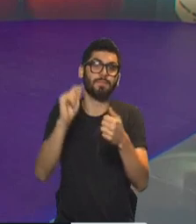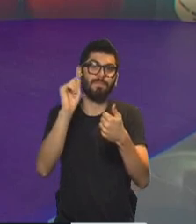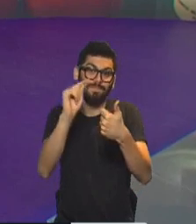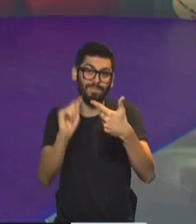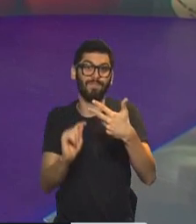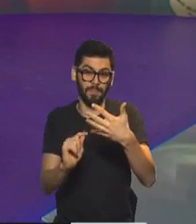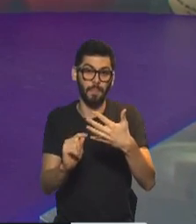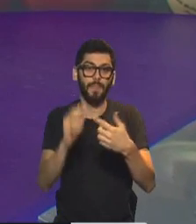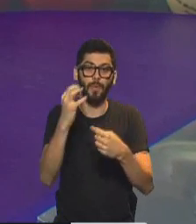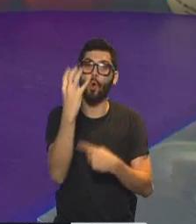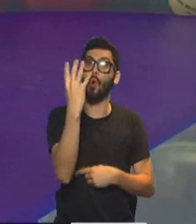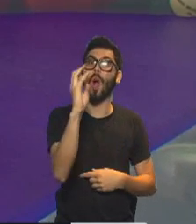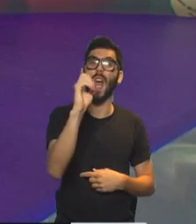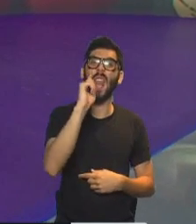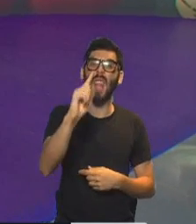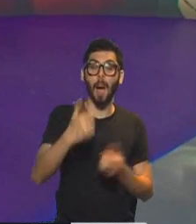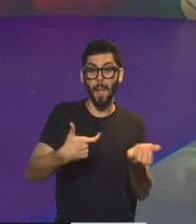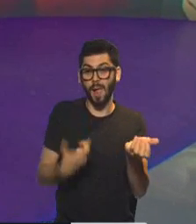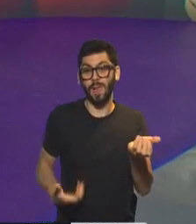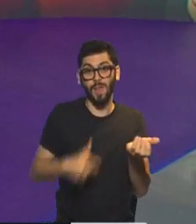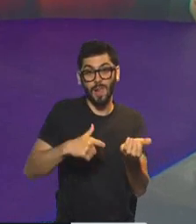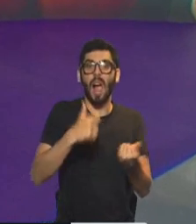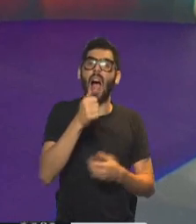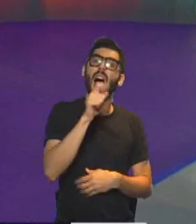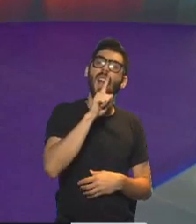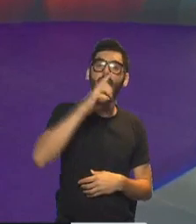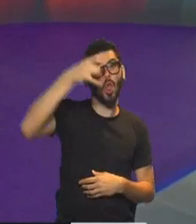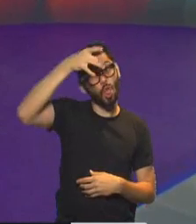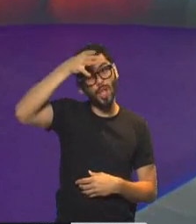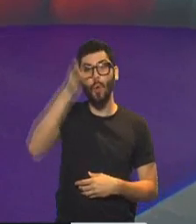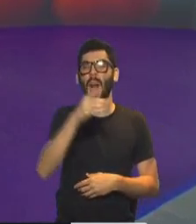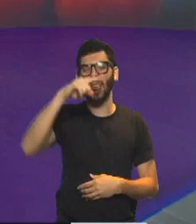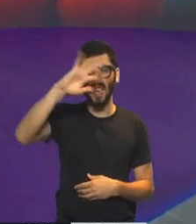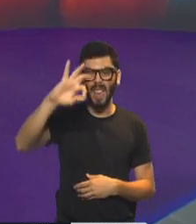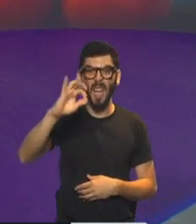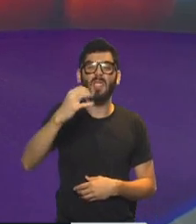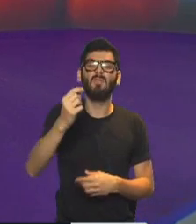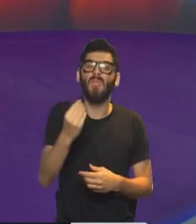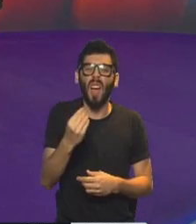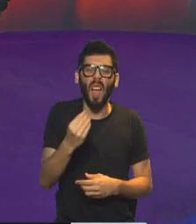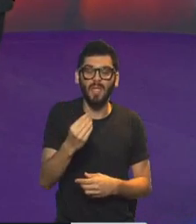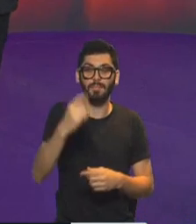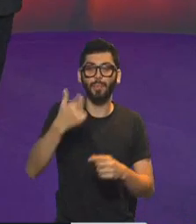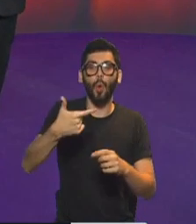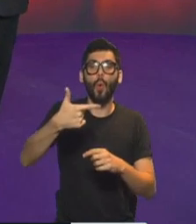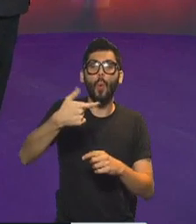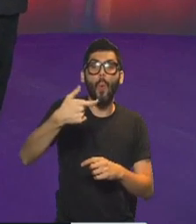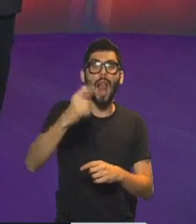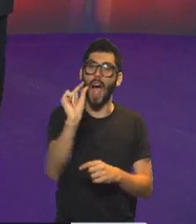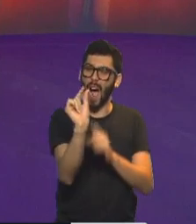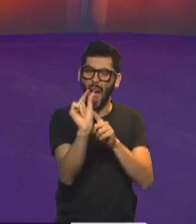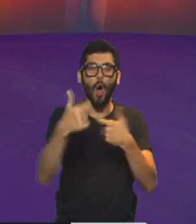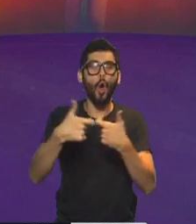enviaron. 40.000 cartuchos AT-1270, barra 70, son balas de goma. 40.000 balas de goma.